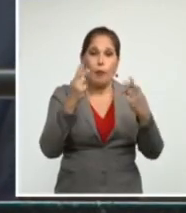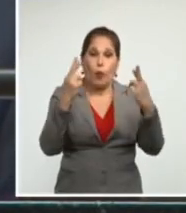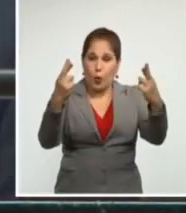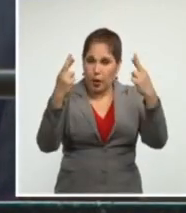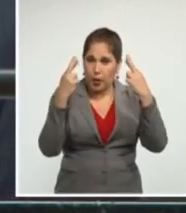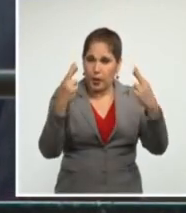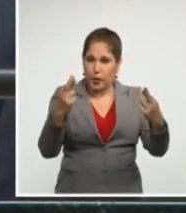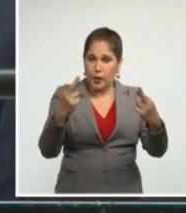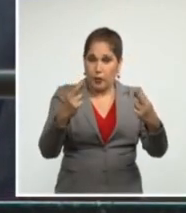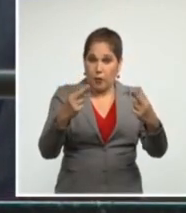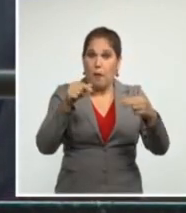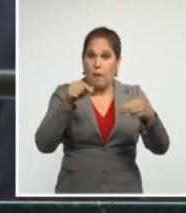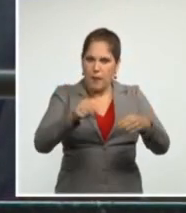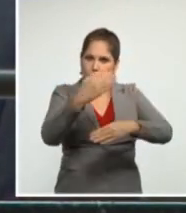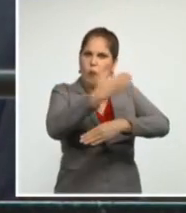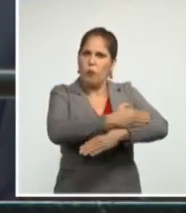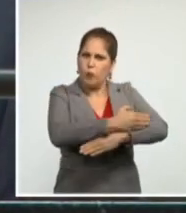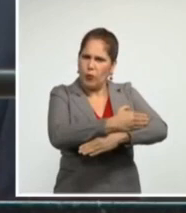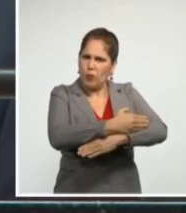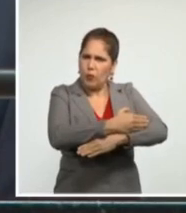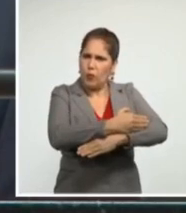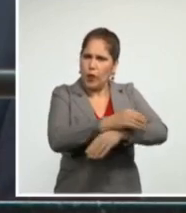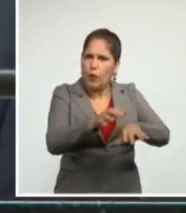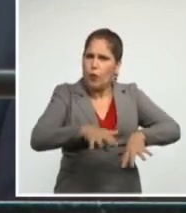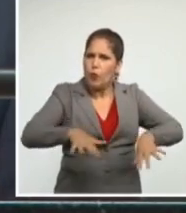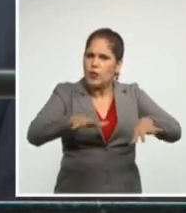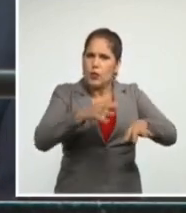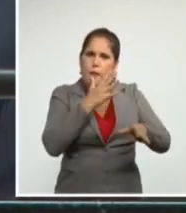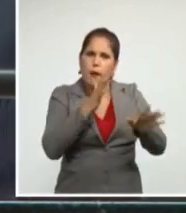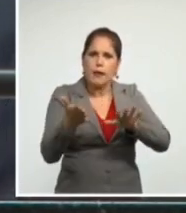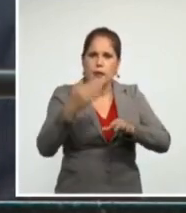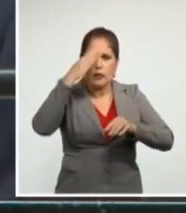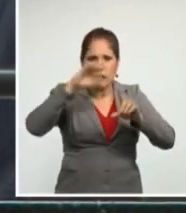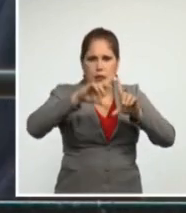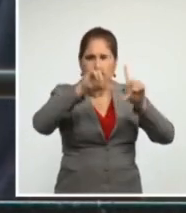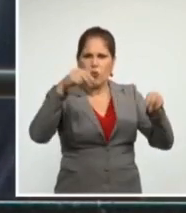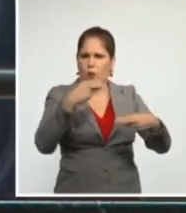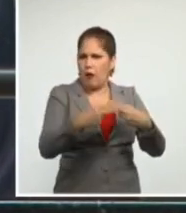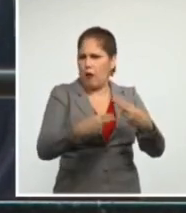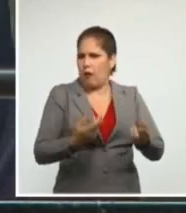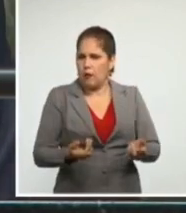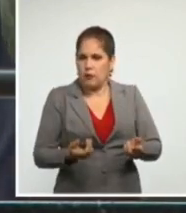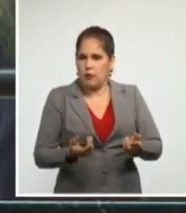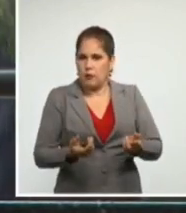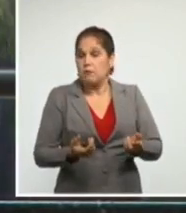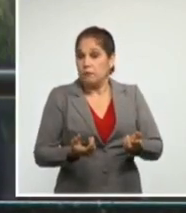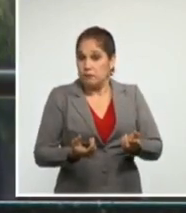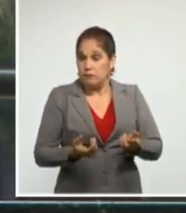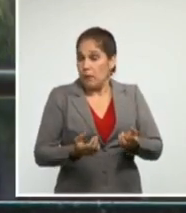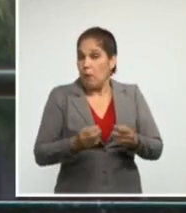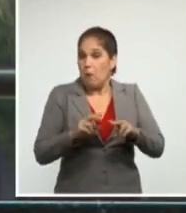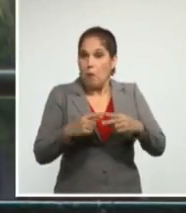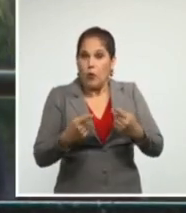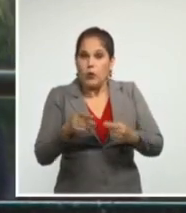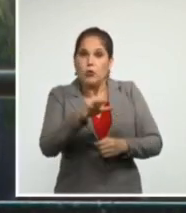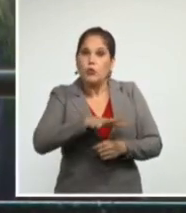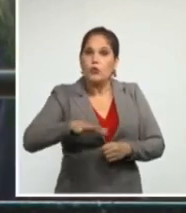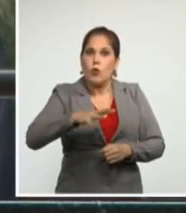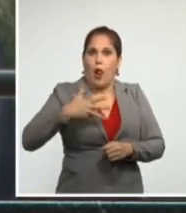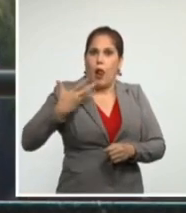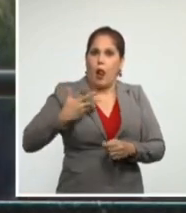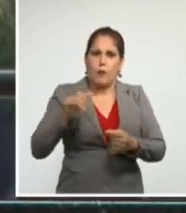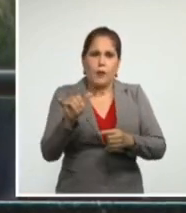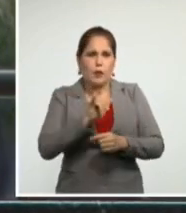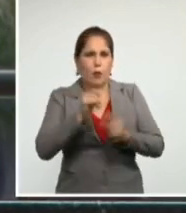los sometiera a condiciones similares? ¿Cuáles serían los efectos sociales o